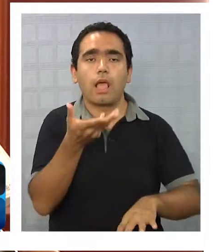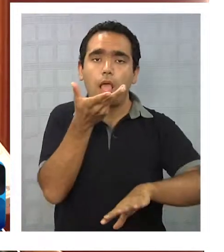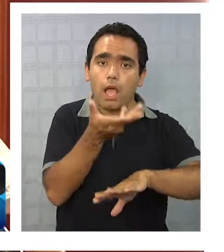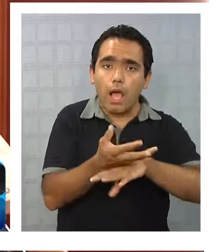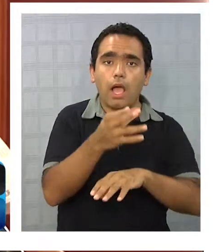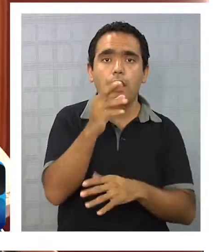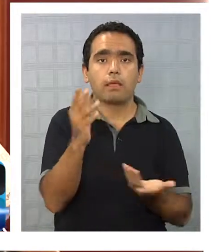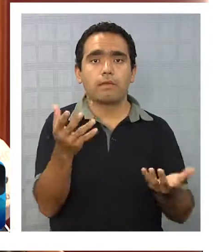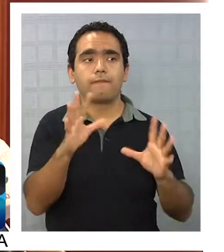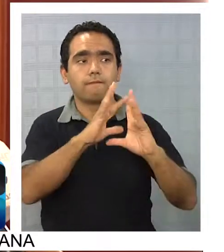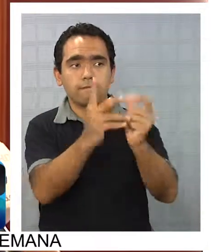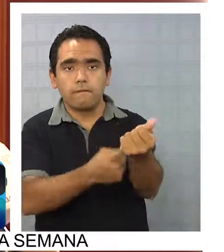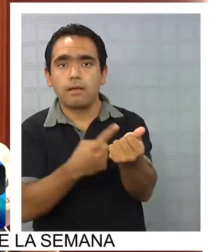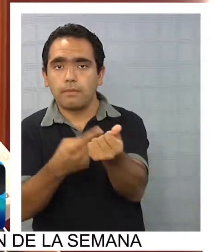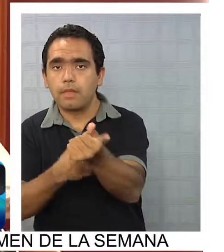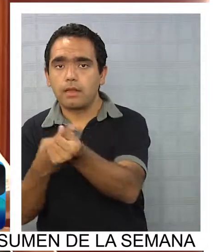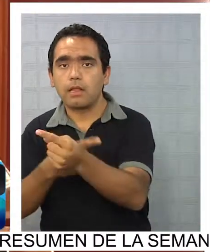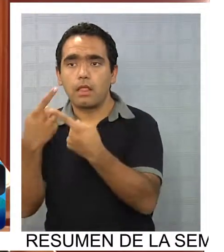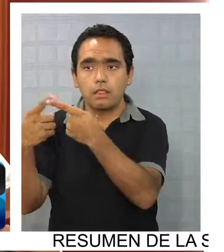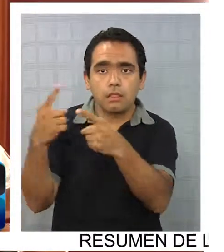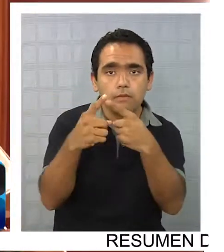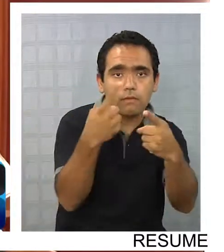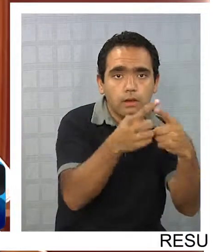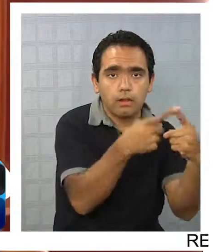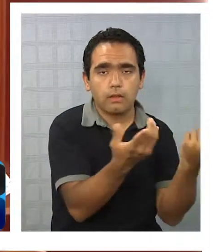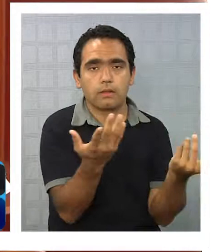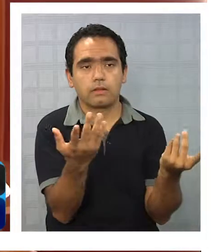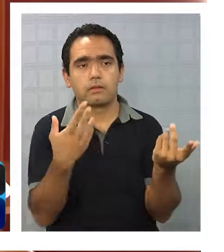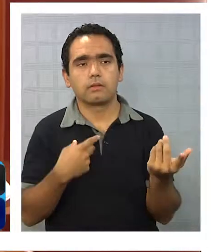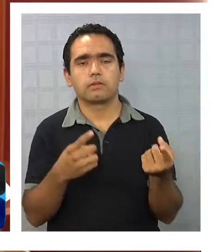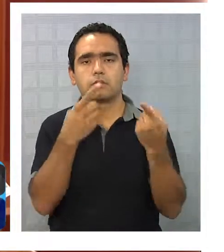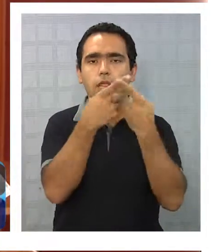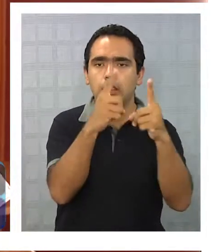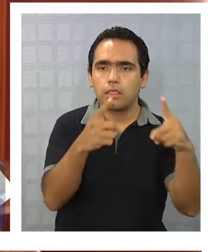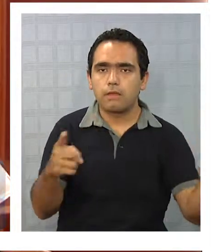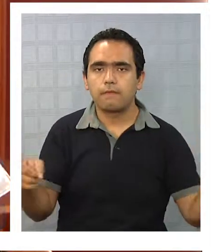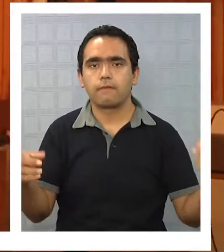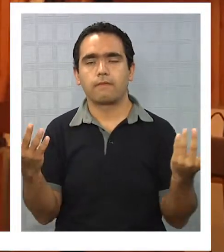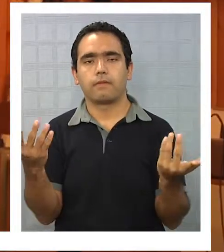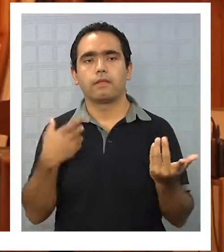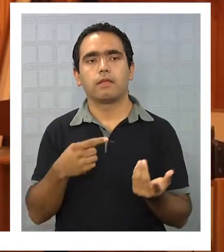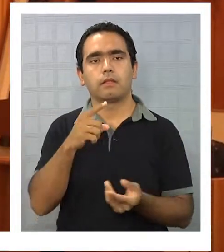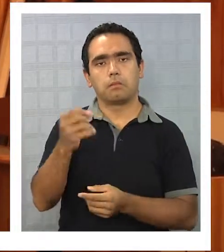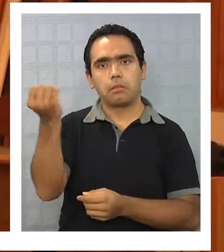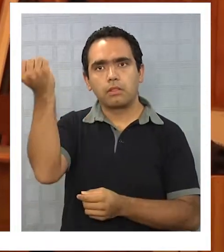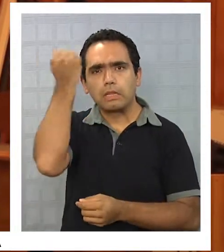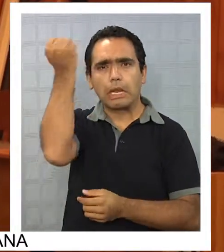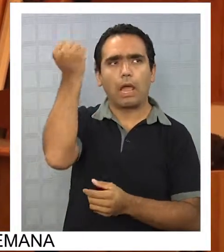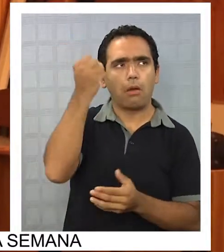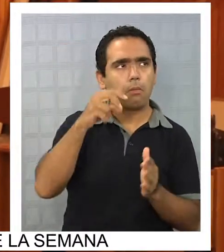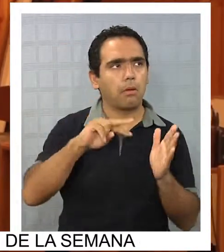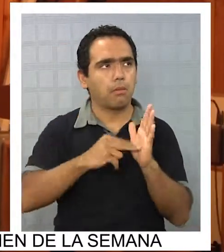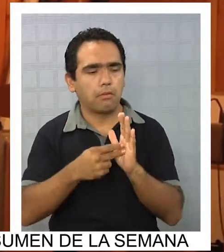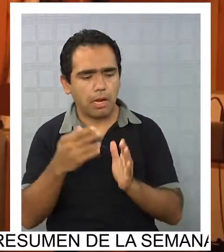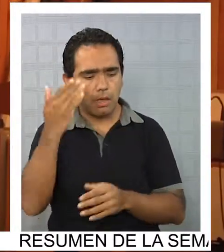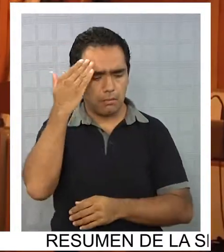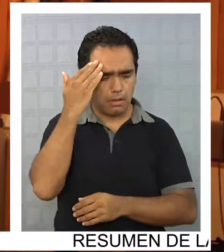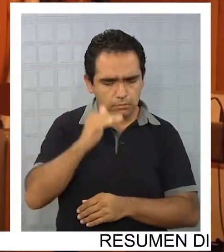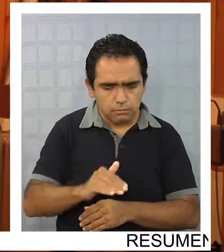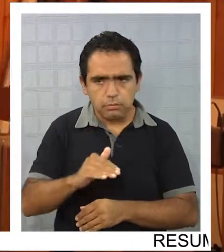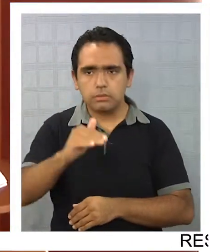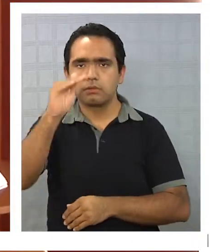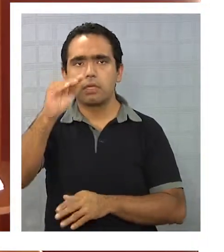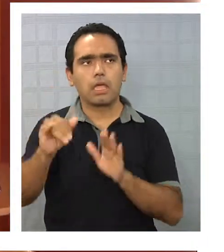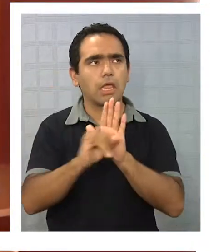empezar a comentarlo. Las familias homoparentales en nuestra región son bastantes, ¿ya? Y en ningún momento los niños crecen con trauma, con algún